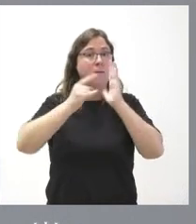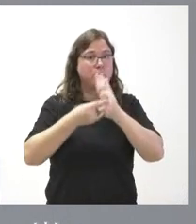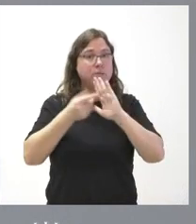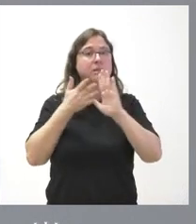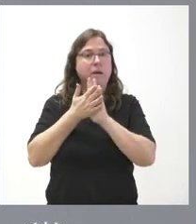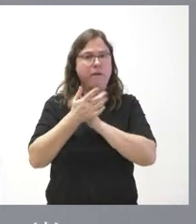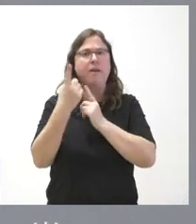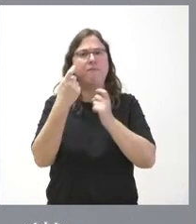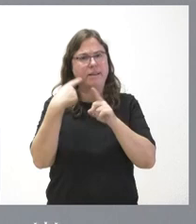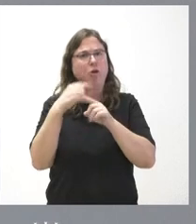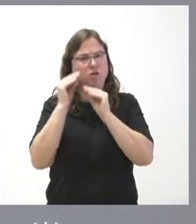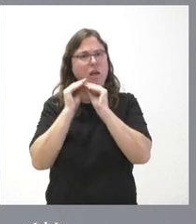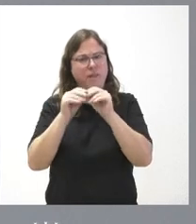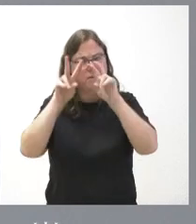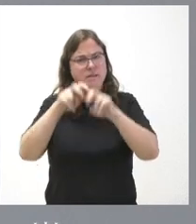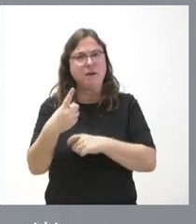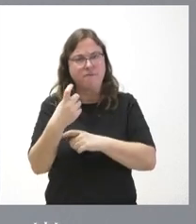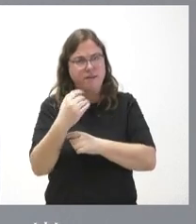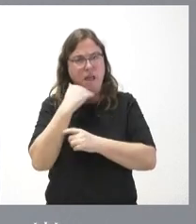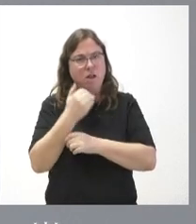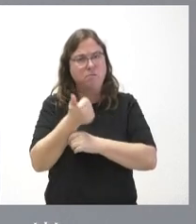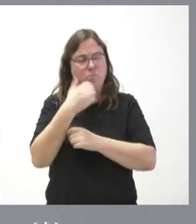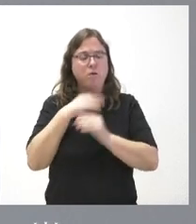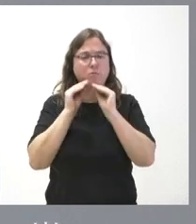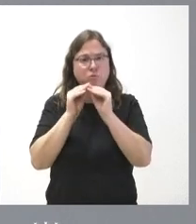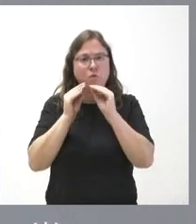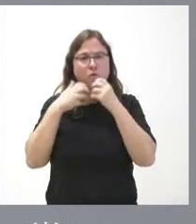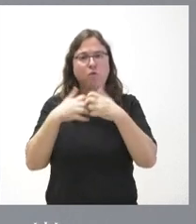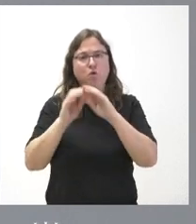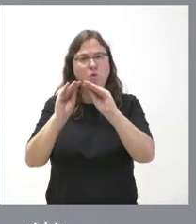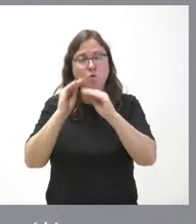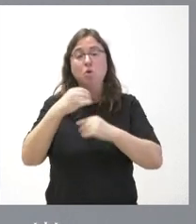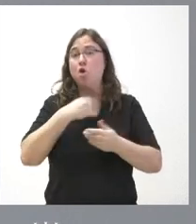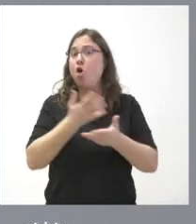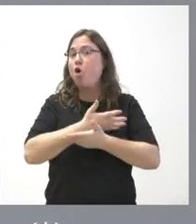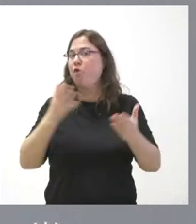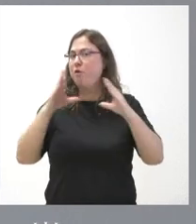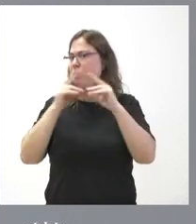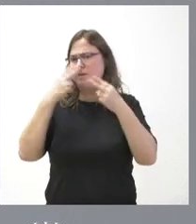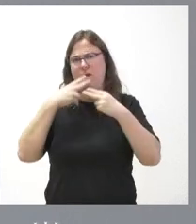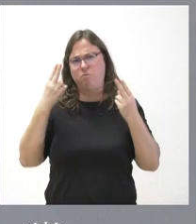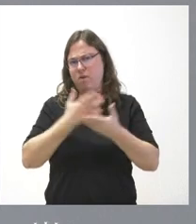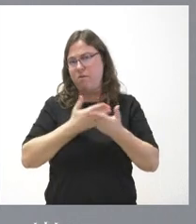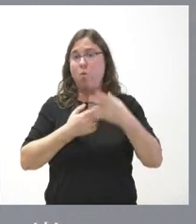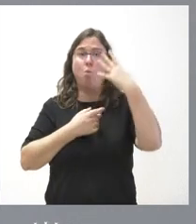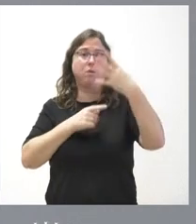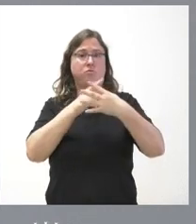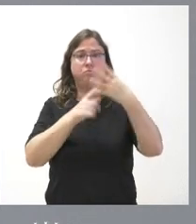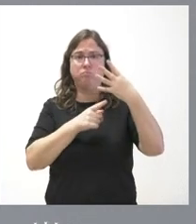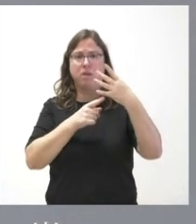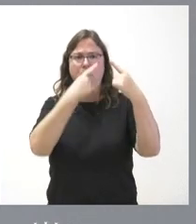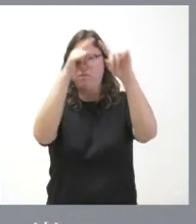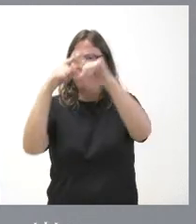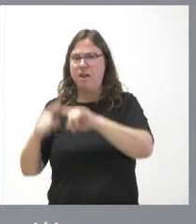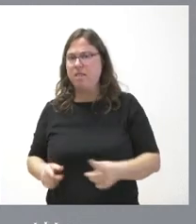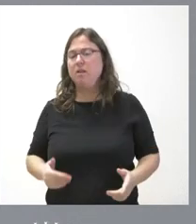hacer y cosas que investigar y tareas en las que pueden desarrollar sus funciones y que tienen este coste yo confío mucho en las universidades públicas son cuatro y además muy diferentes